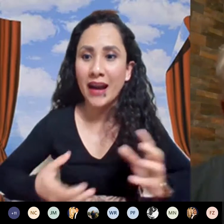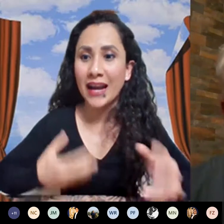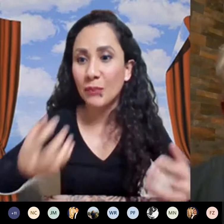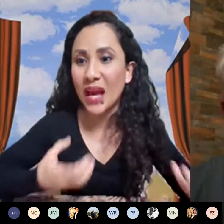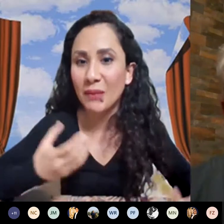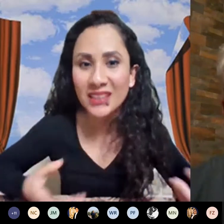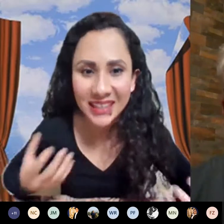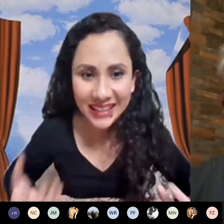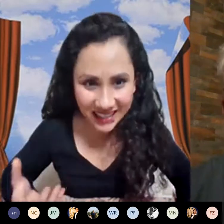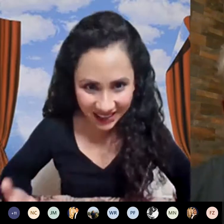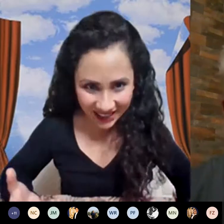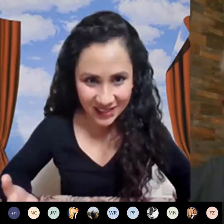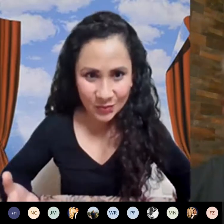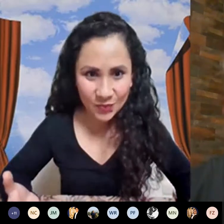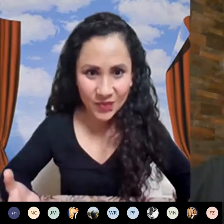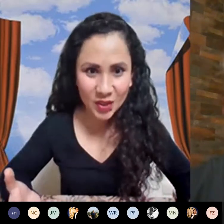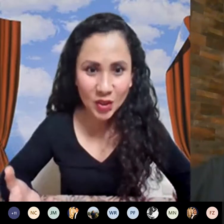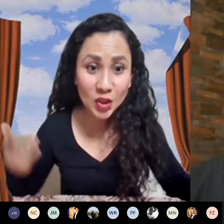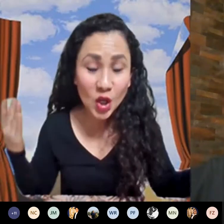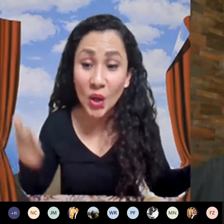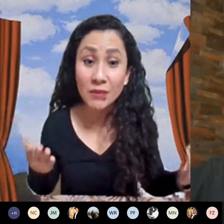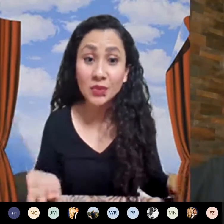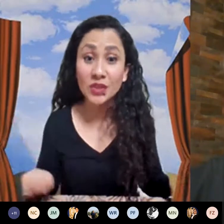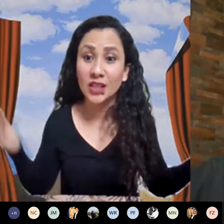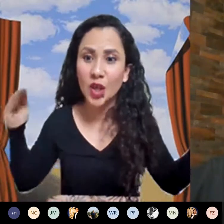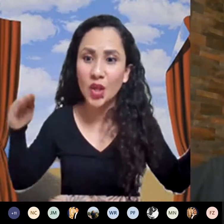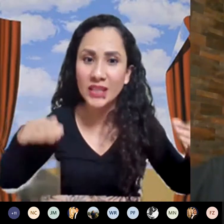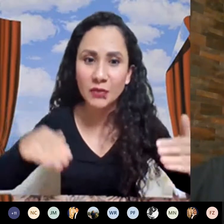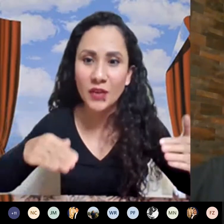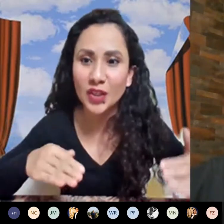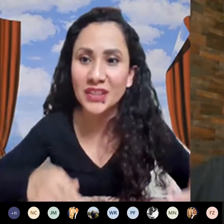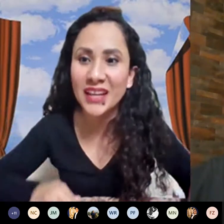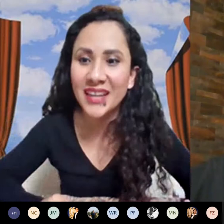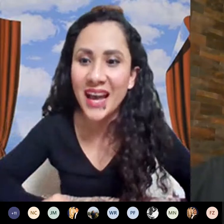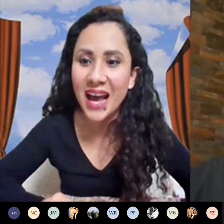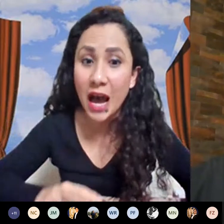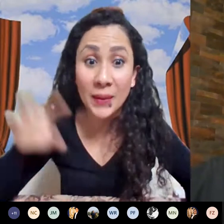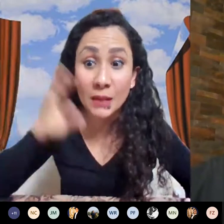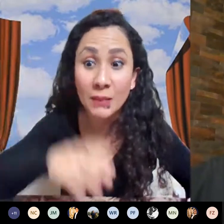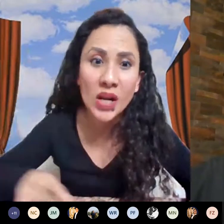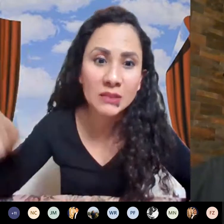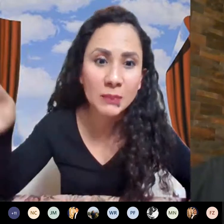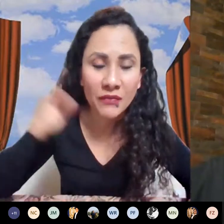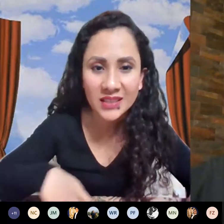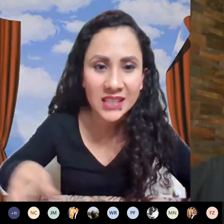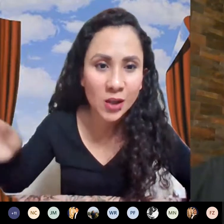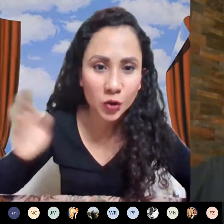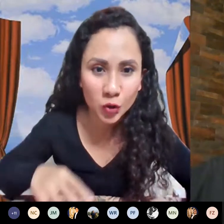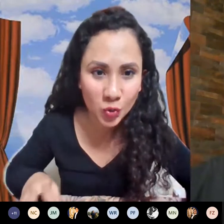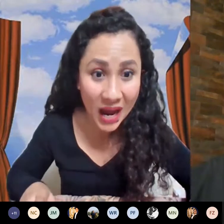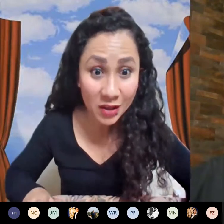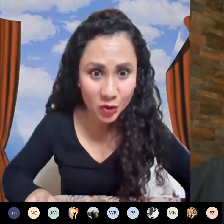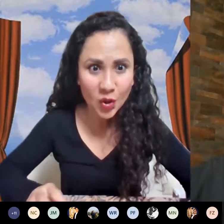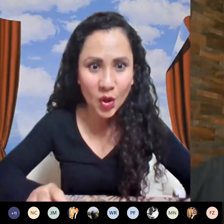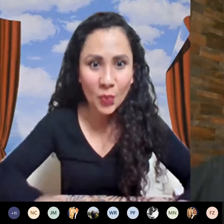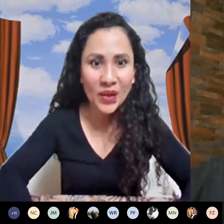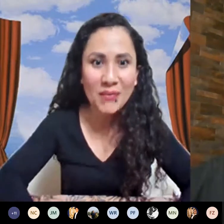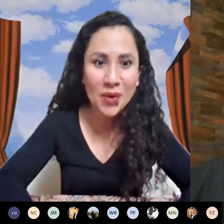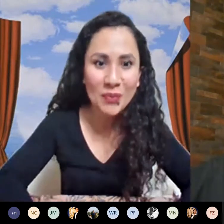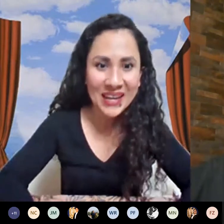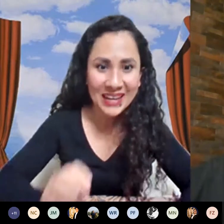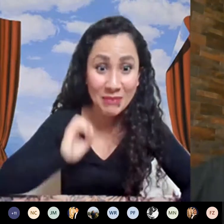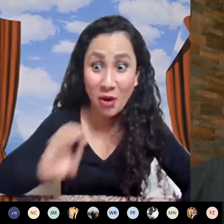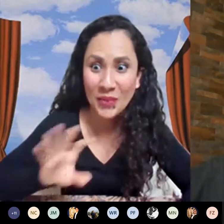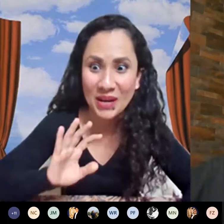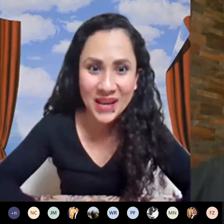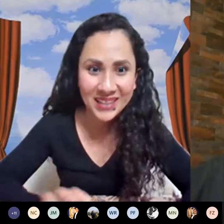captar más clientes entonces yo lo que he visto es que todo el esfuerzo tiende a aprender mejor las preferencias de los usuarios por